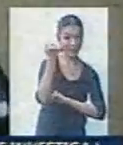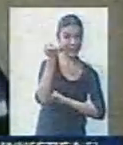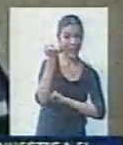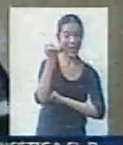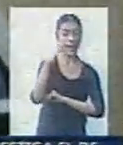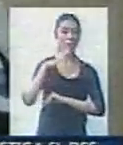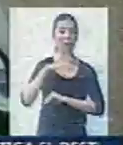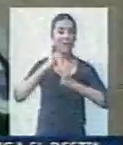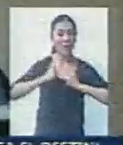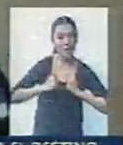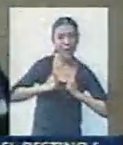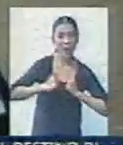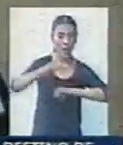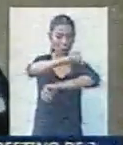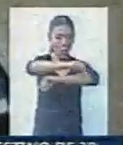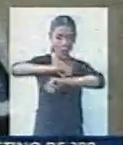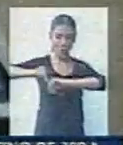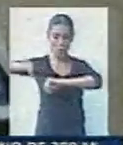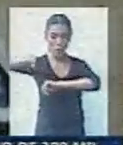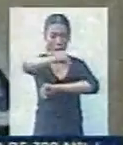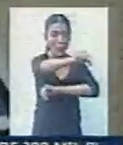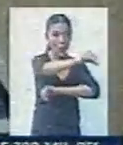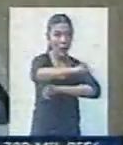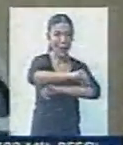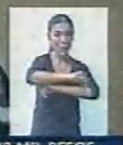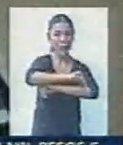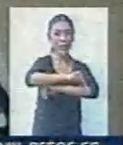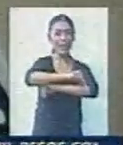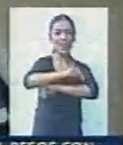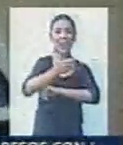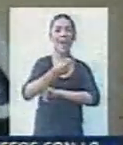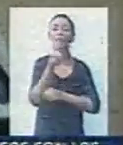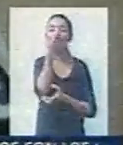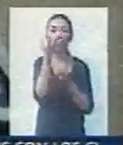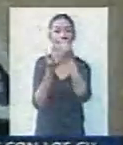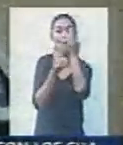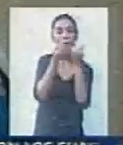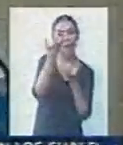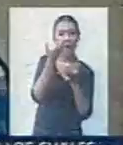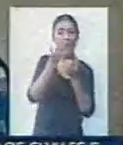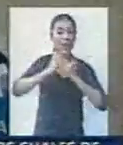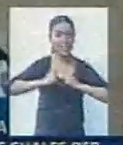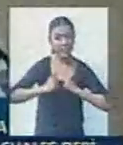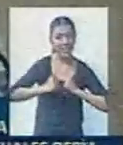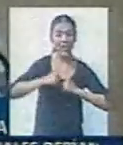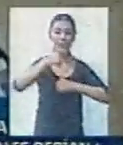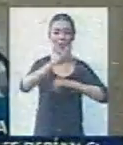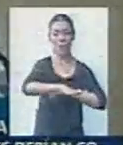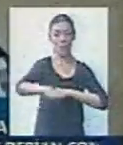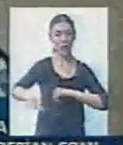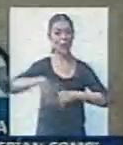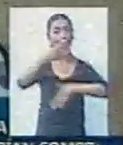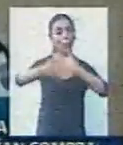iluminación, con roncuneta, veredas, todo lo que es la parquización, justamente la